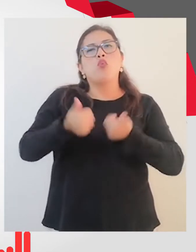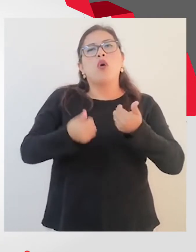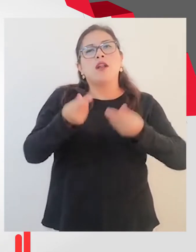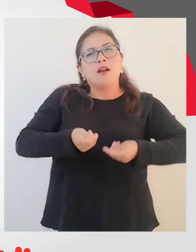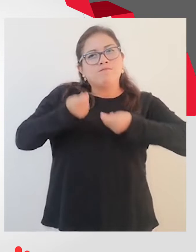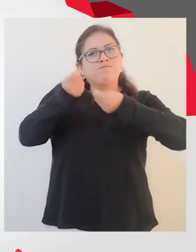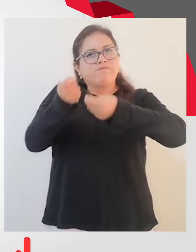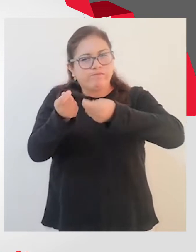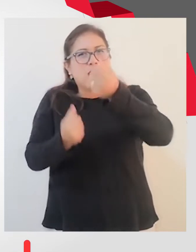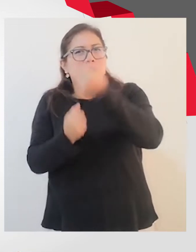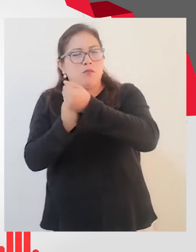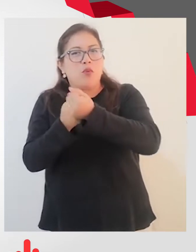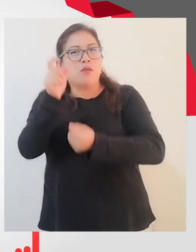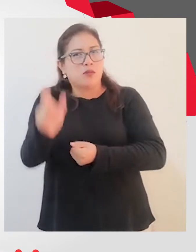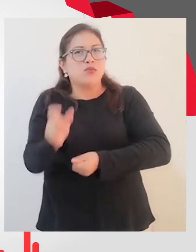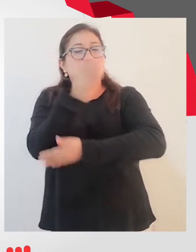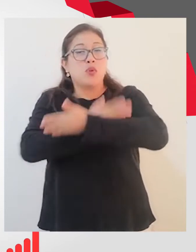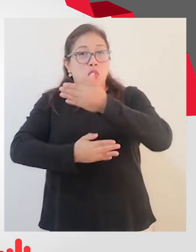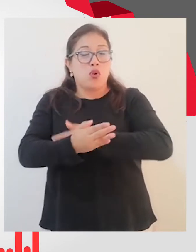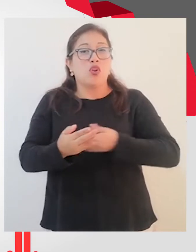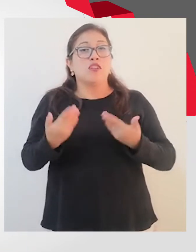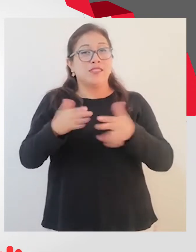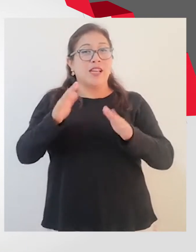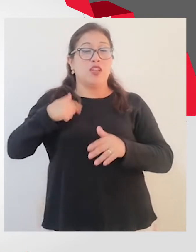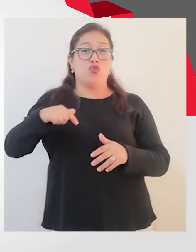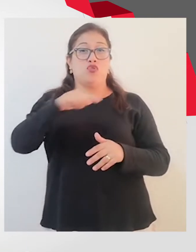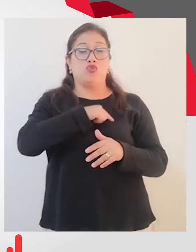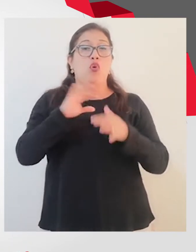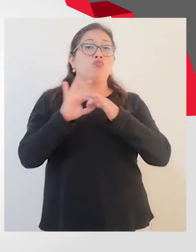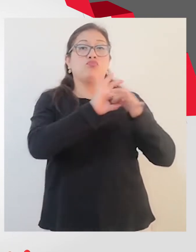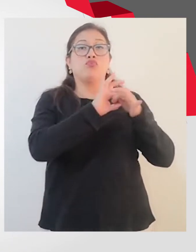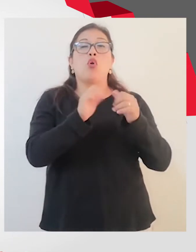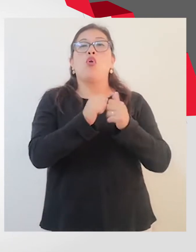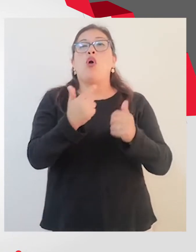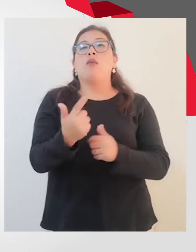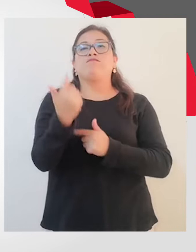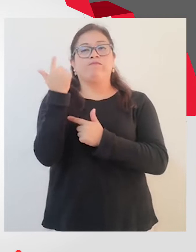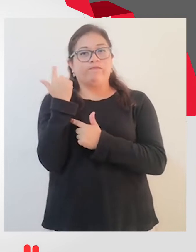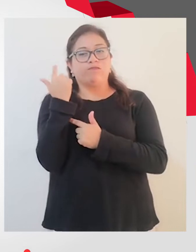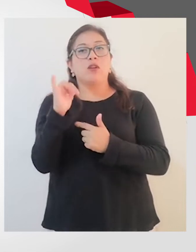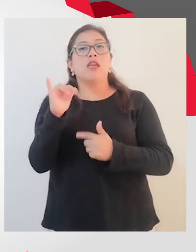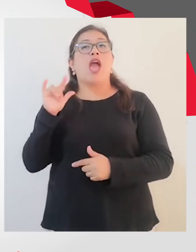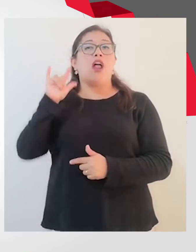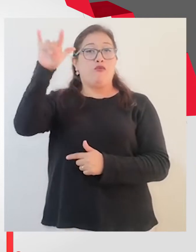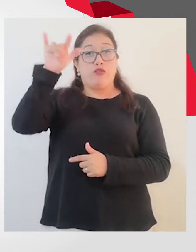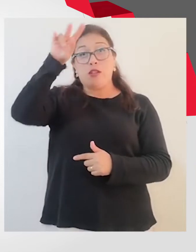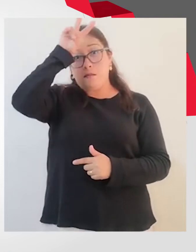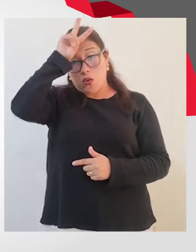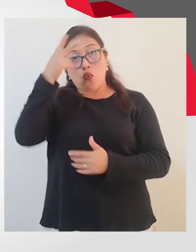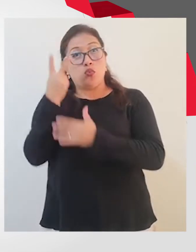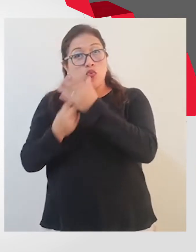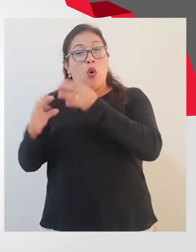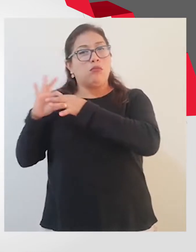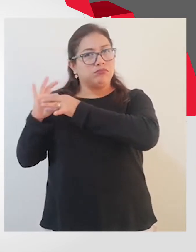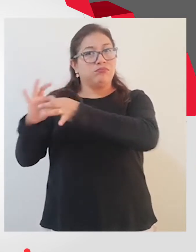donde hemos realizado acciones conjuntas con el Comando Conjunto de Fuerzas Armadas y con la Fuerza Aérea del Perú.